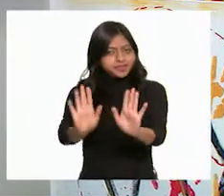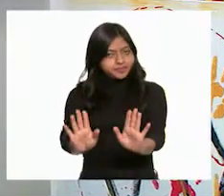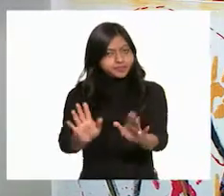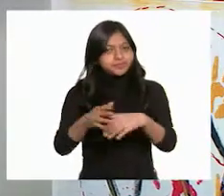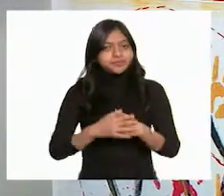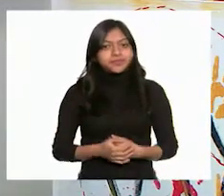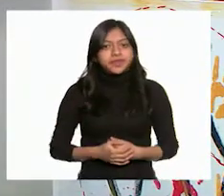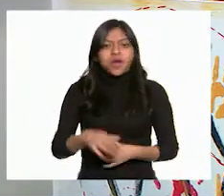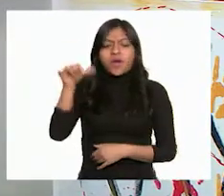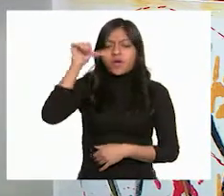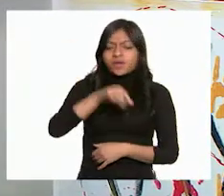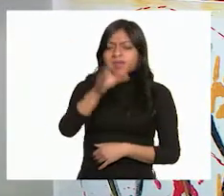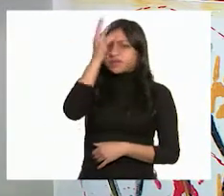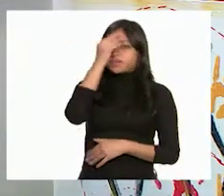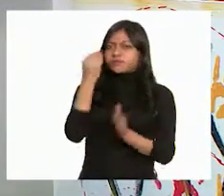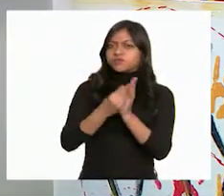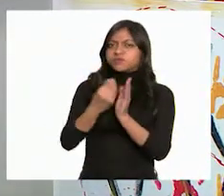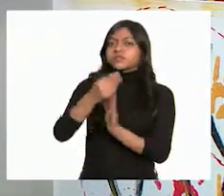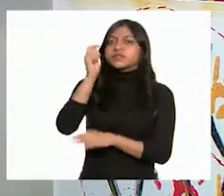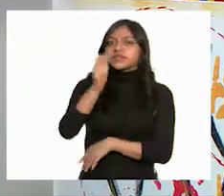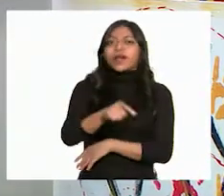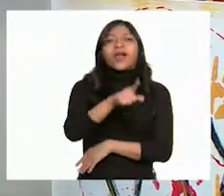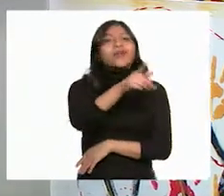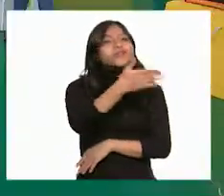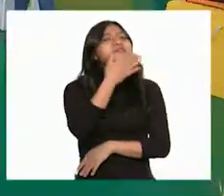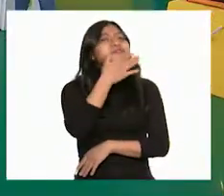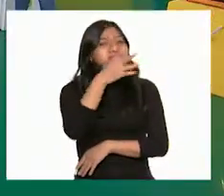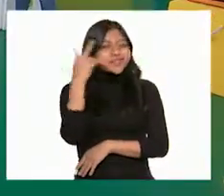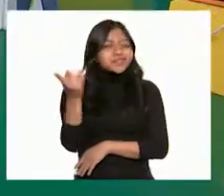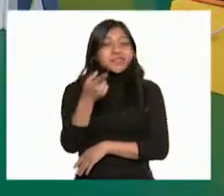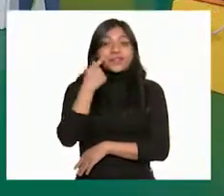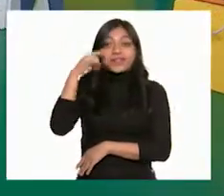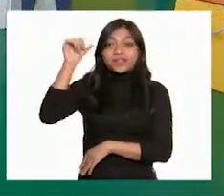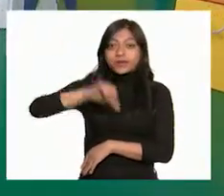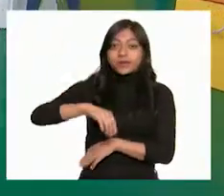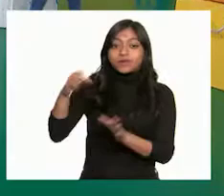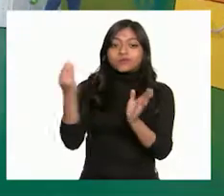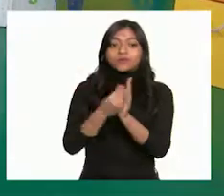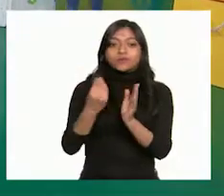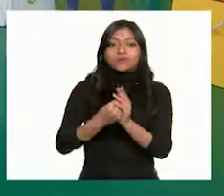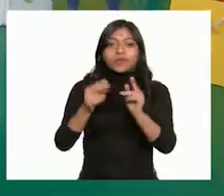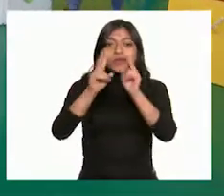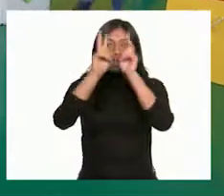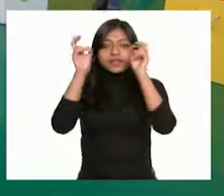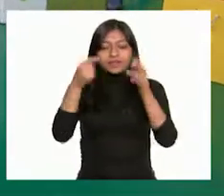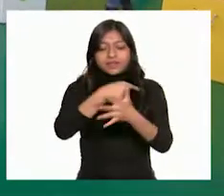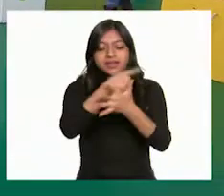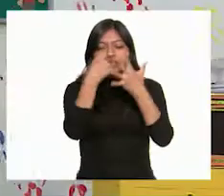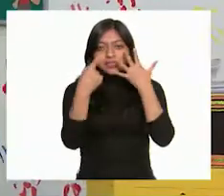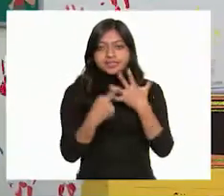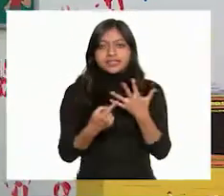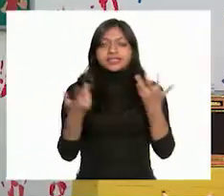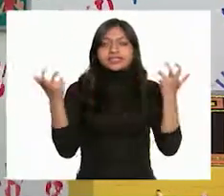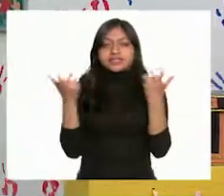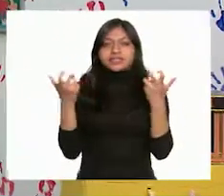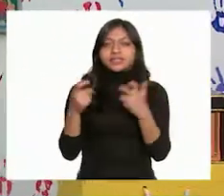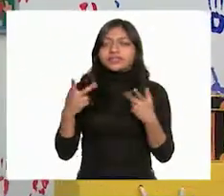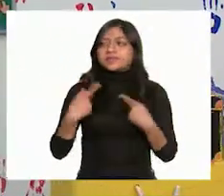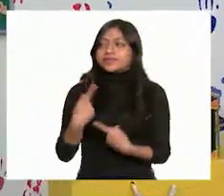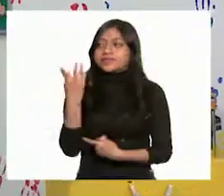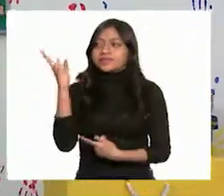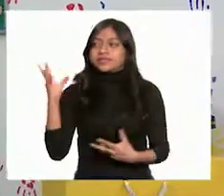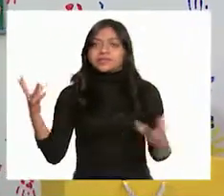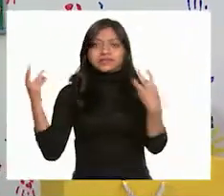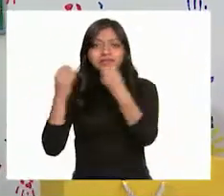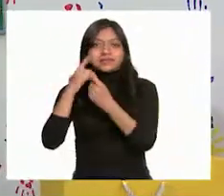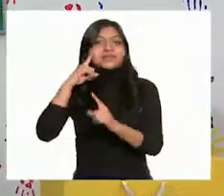¿qué aprenderemos el día de hoy? ¡Qué buena pregunta, Mariana! La clase de hoy se llama Acciones Colectivas para Mejorar el